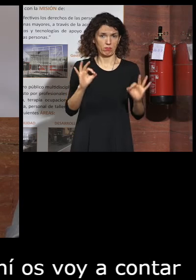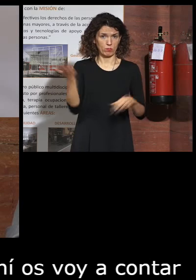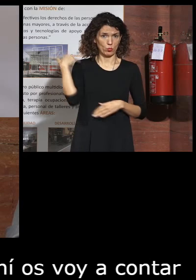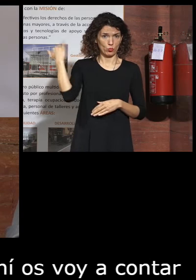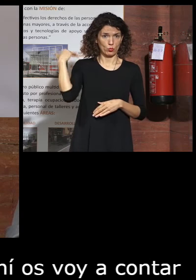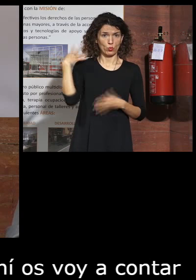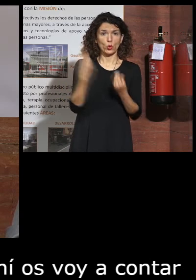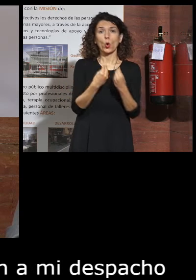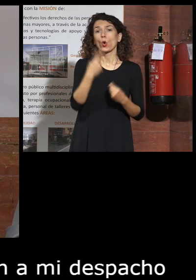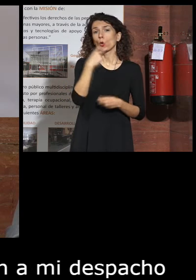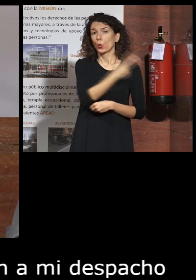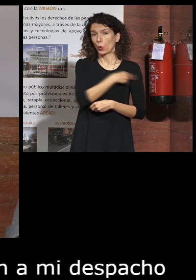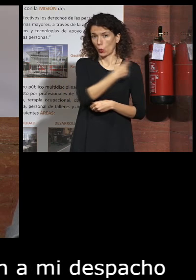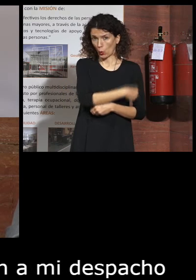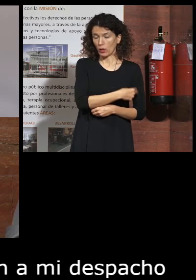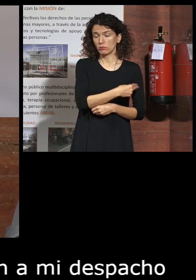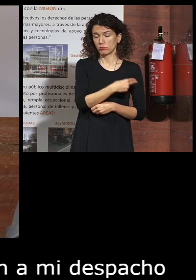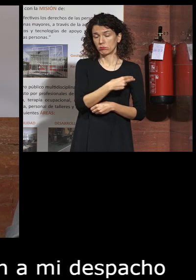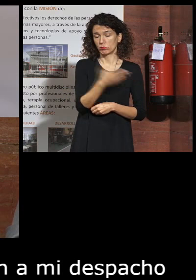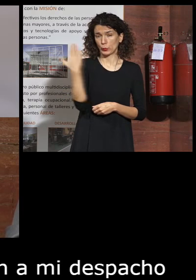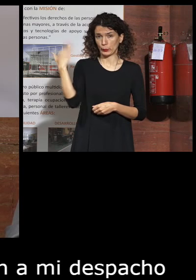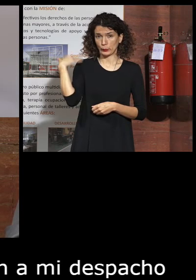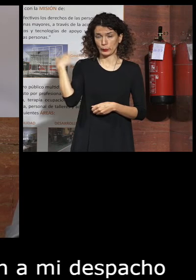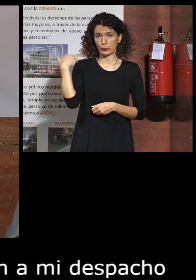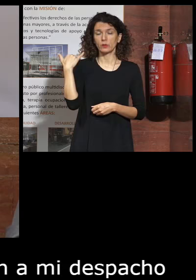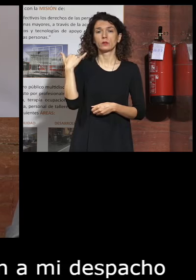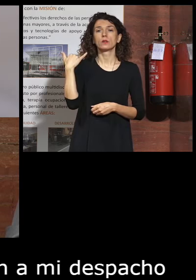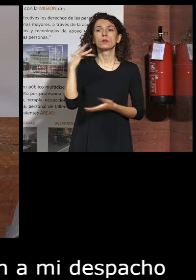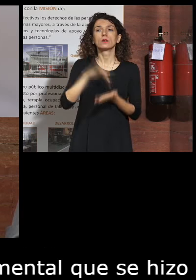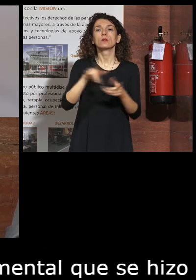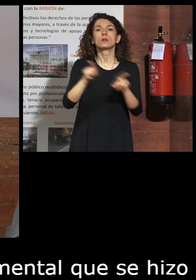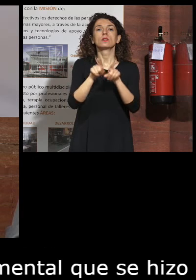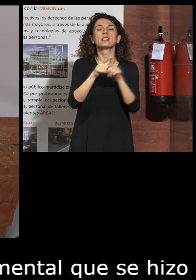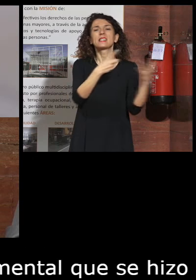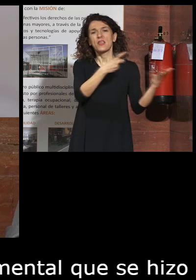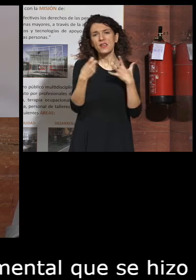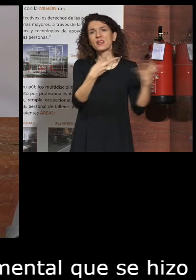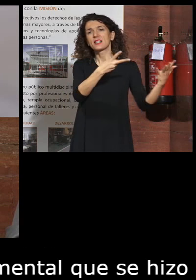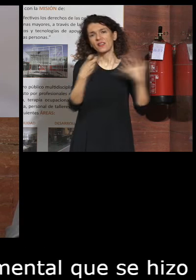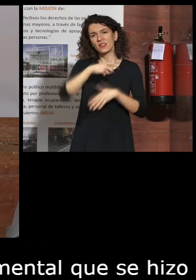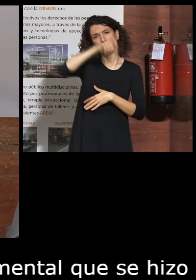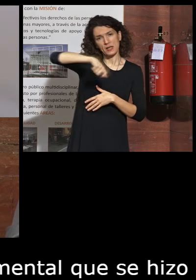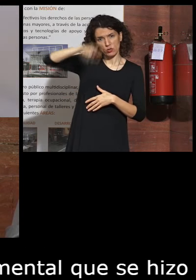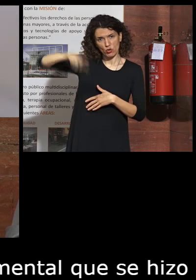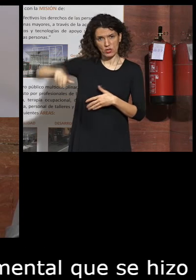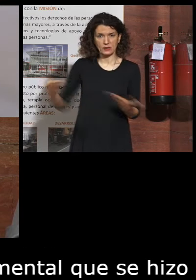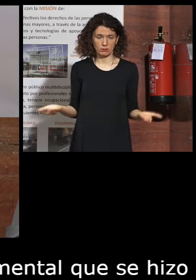con Cruz Roja que lo prestaba entre 600 y 700 personas